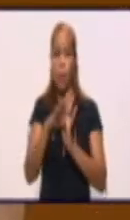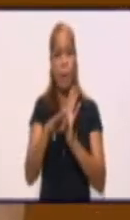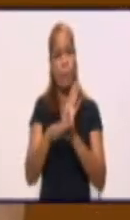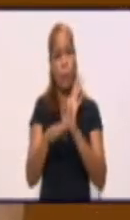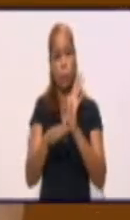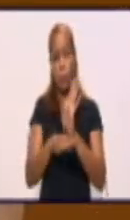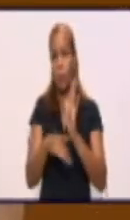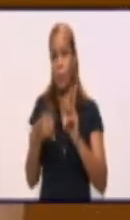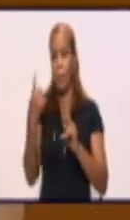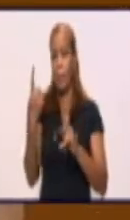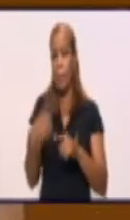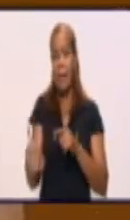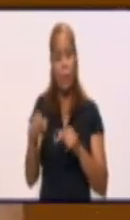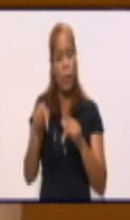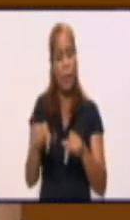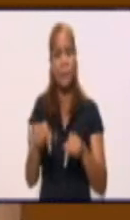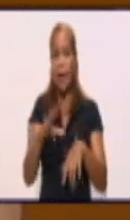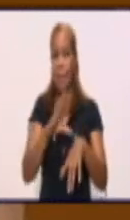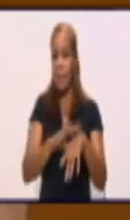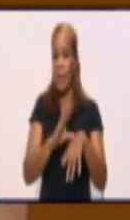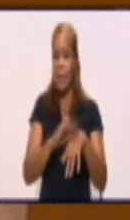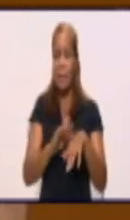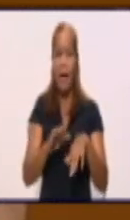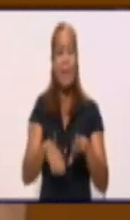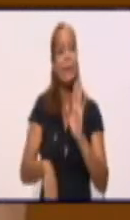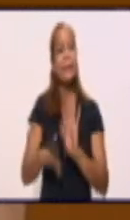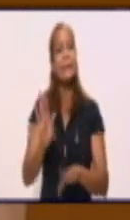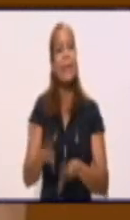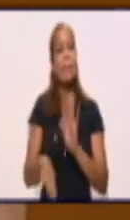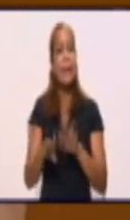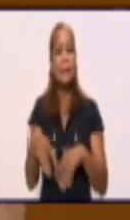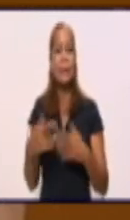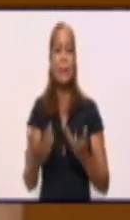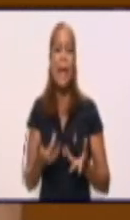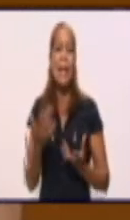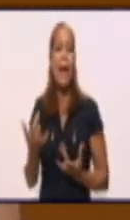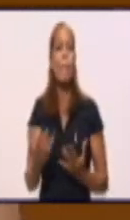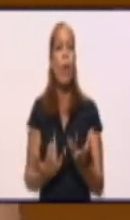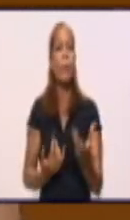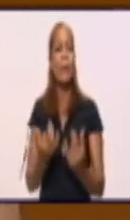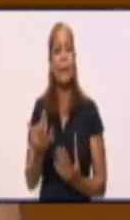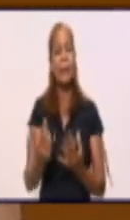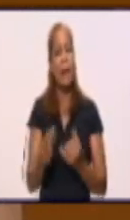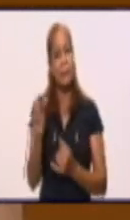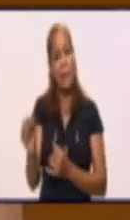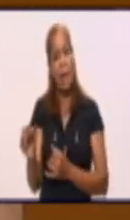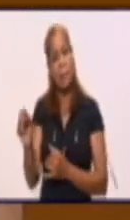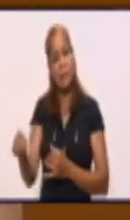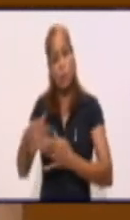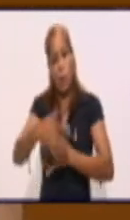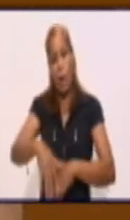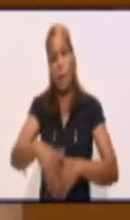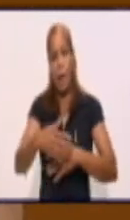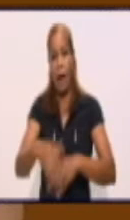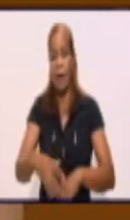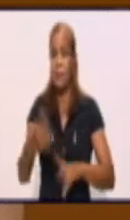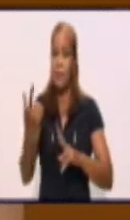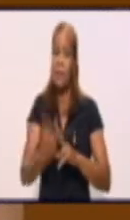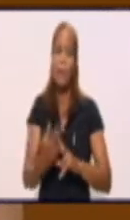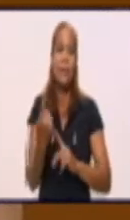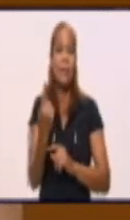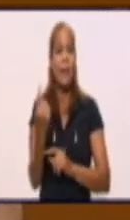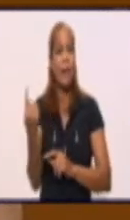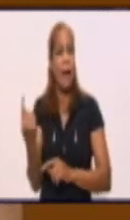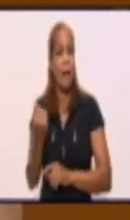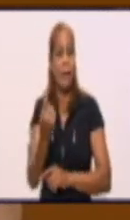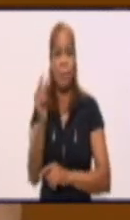movilidad y de la responsabilidad que tenga cada cual del cumplimiento de las medidas. Miren, hoy realmente la situación